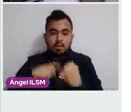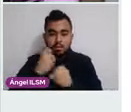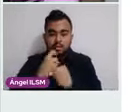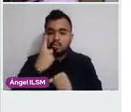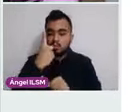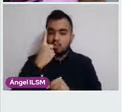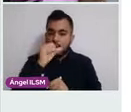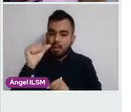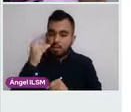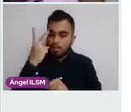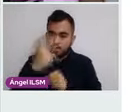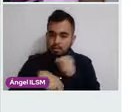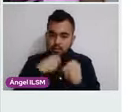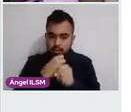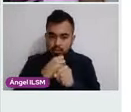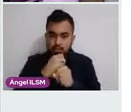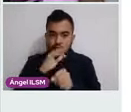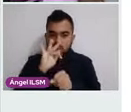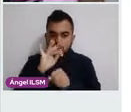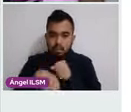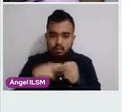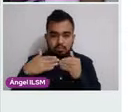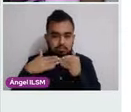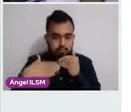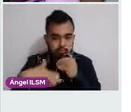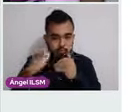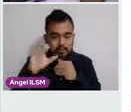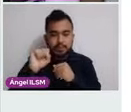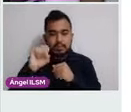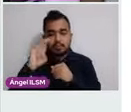a partir de los 40 a los 69 años.